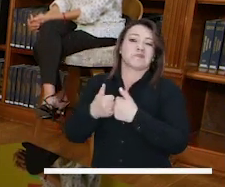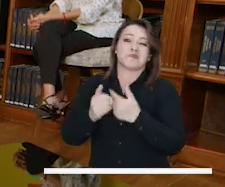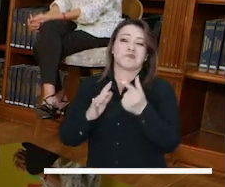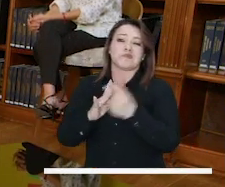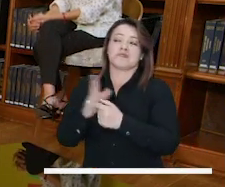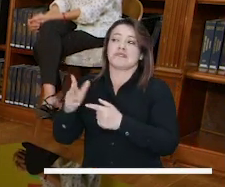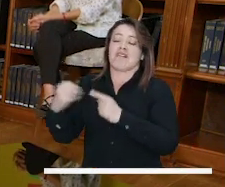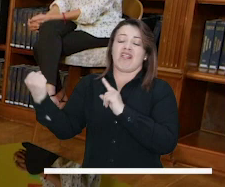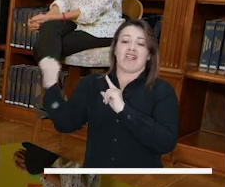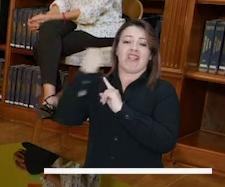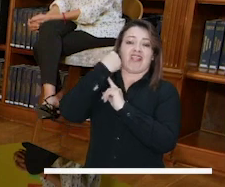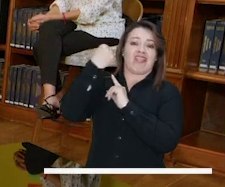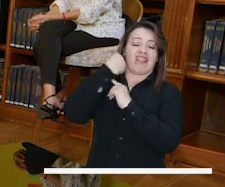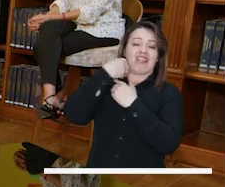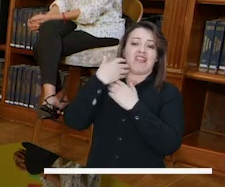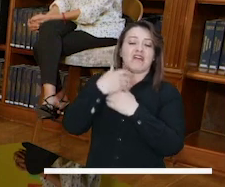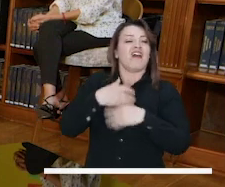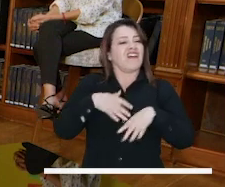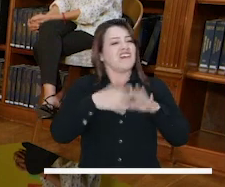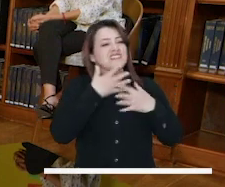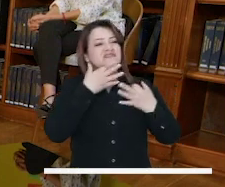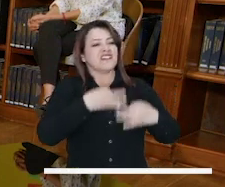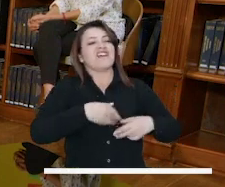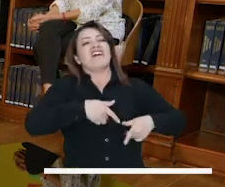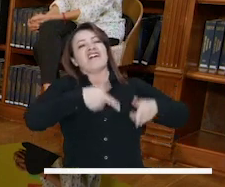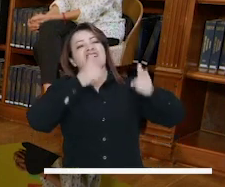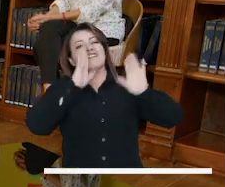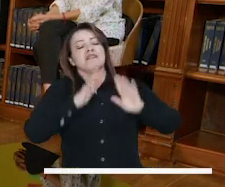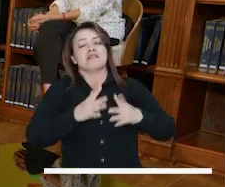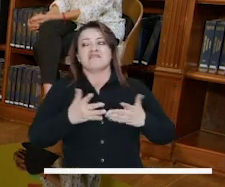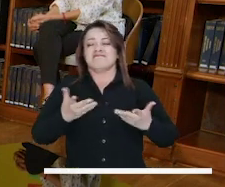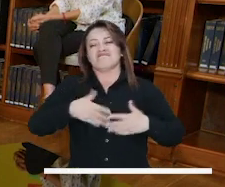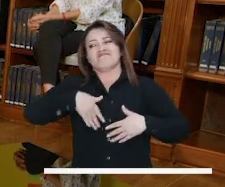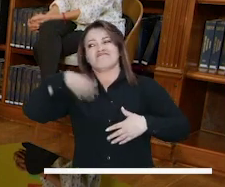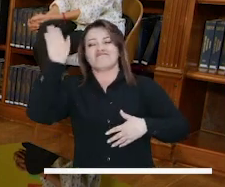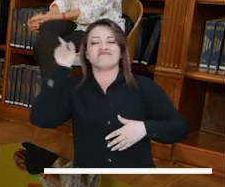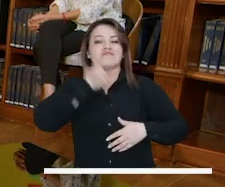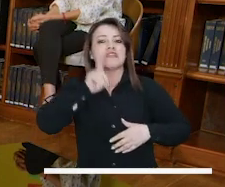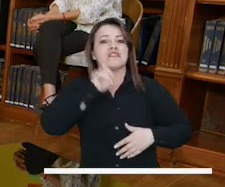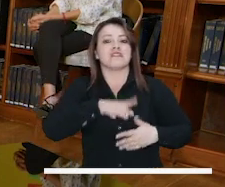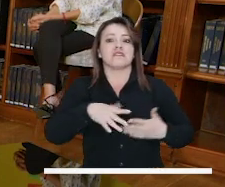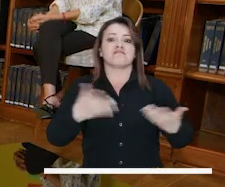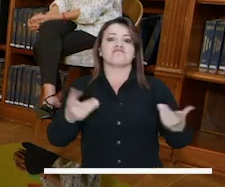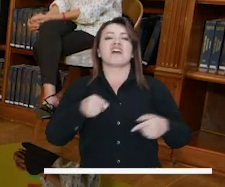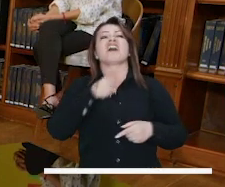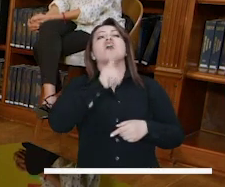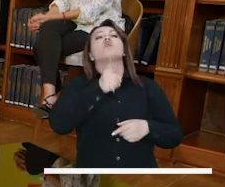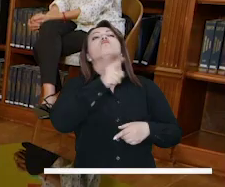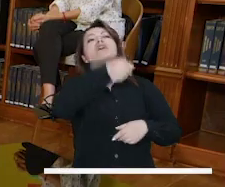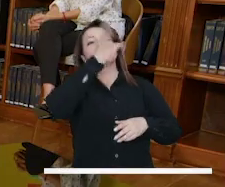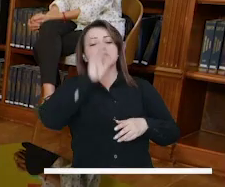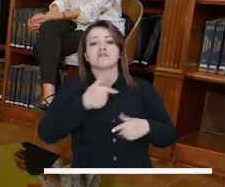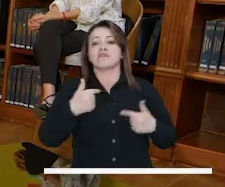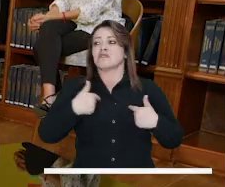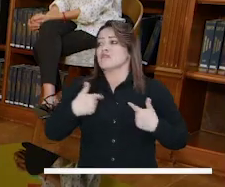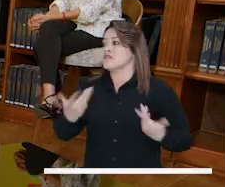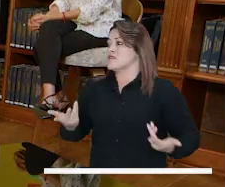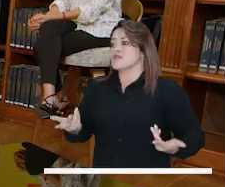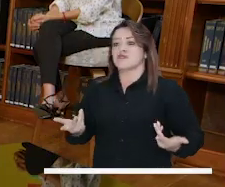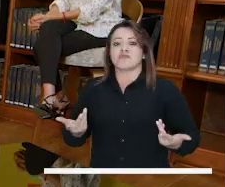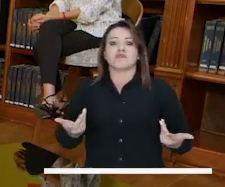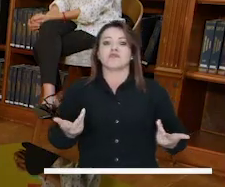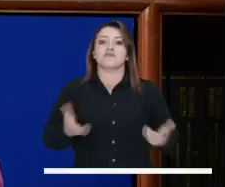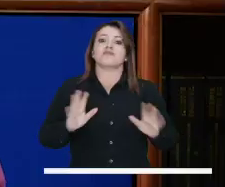muchas veces van y, por ejemplo, alertan situaciones que podrían prevenir un feminicidio y no les